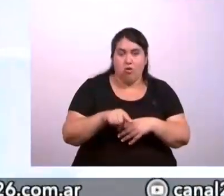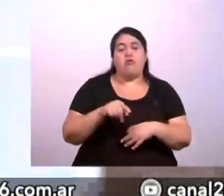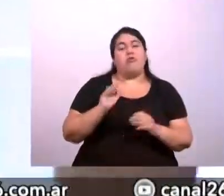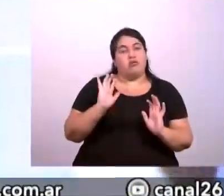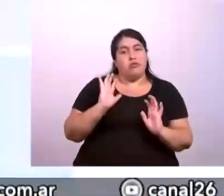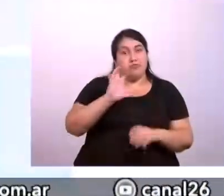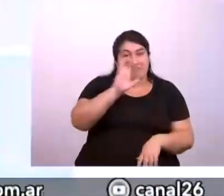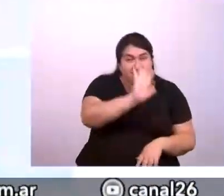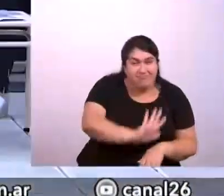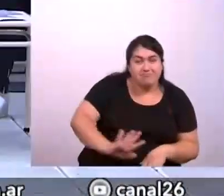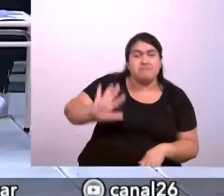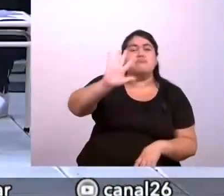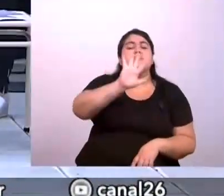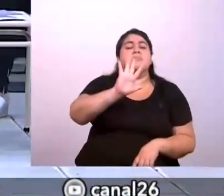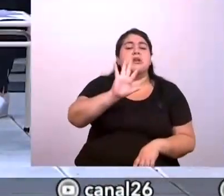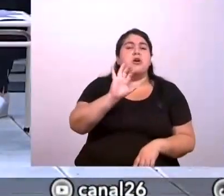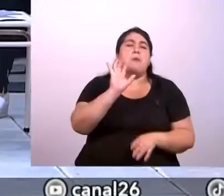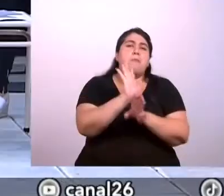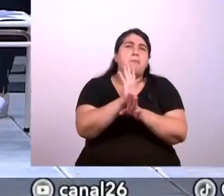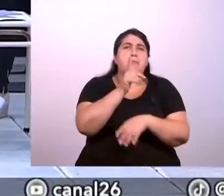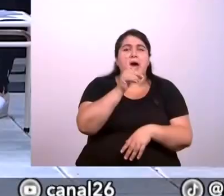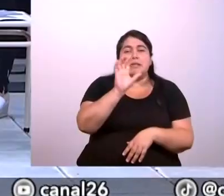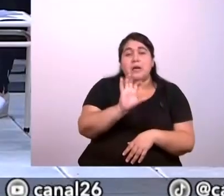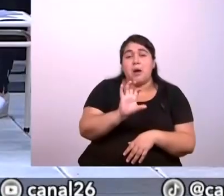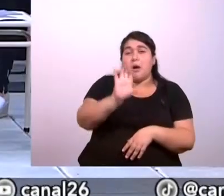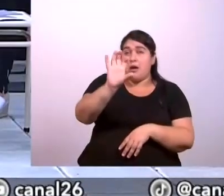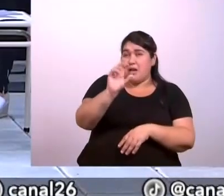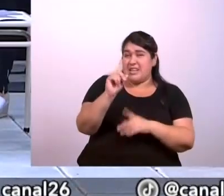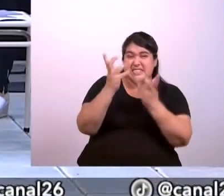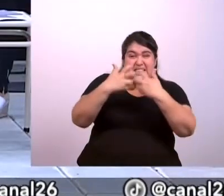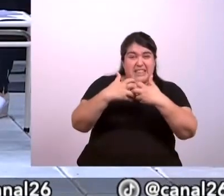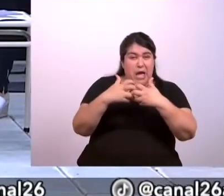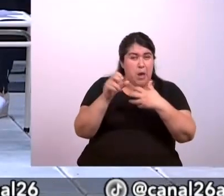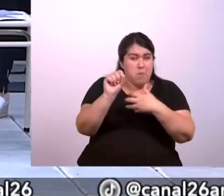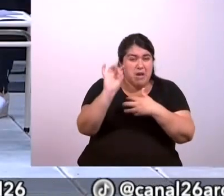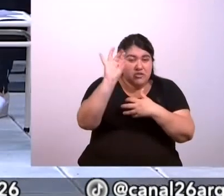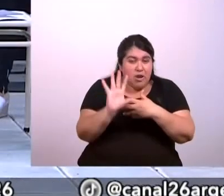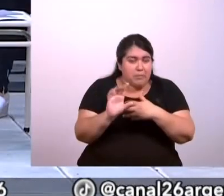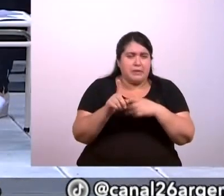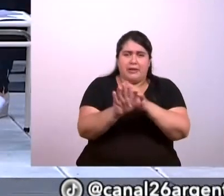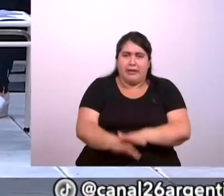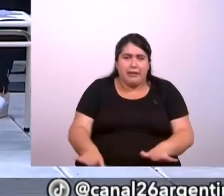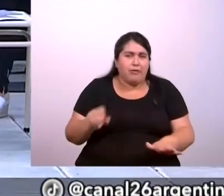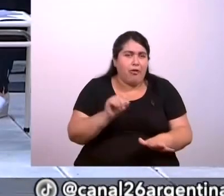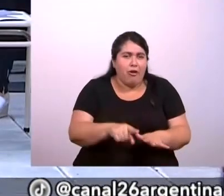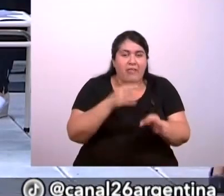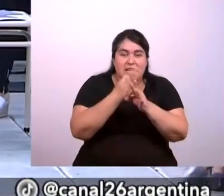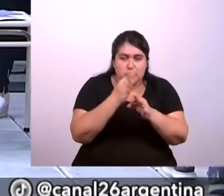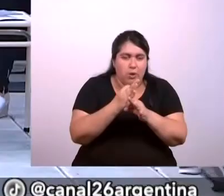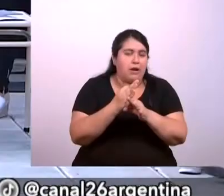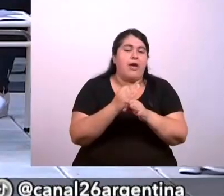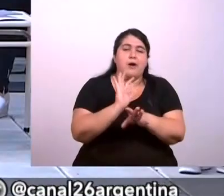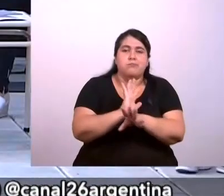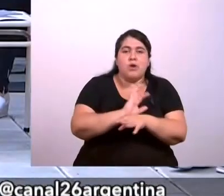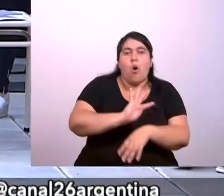provincia de Buenos Aires fuera una provincia, solo el sistema educativo, solo los pibes y pibas que van a la escuela, sería la